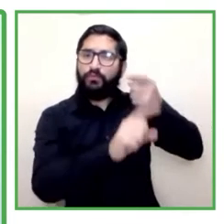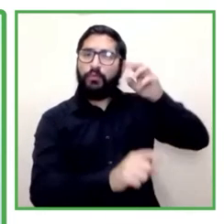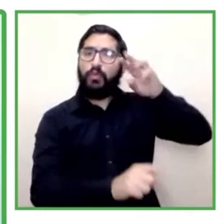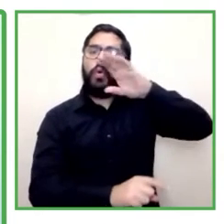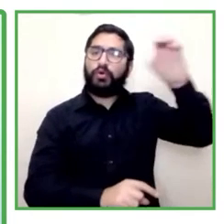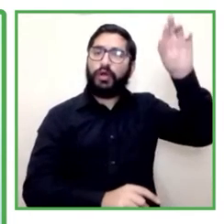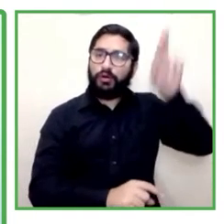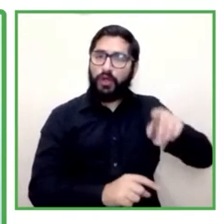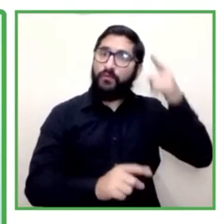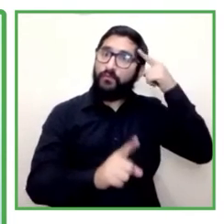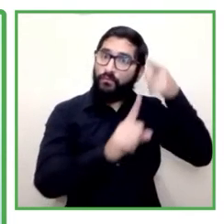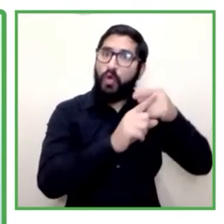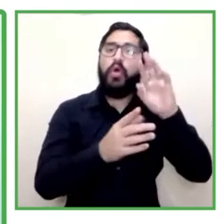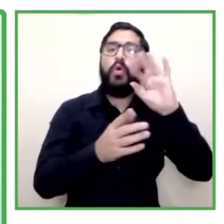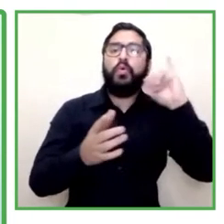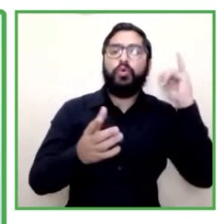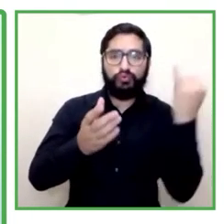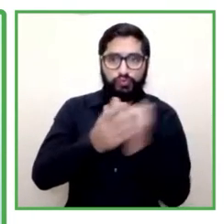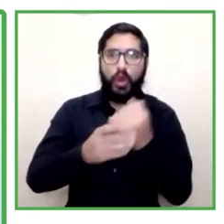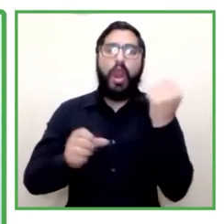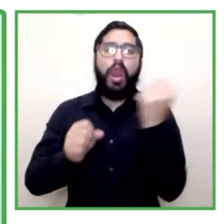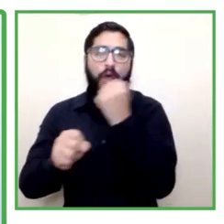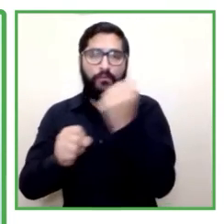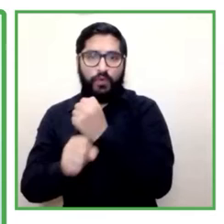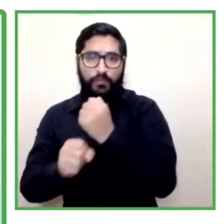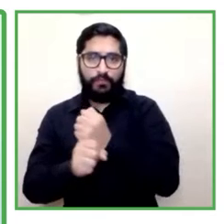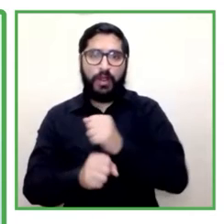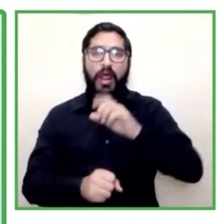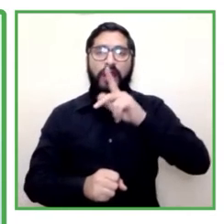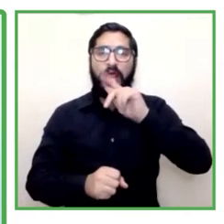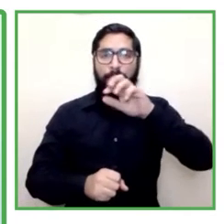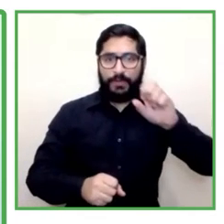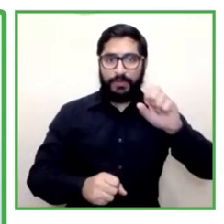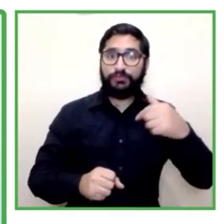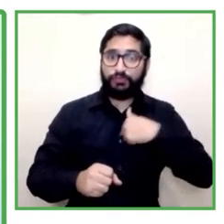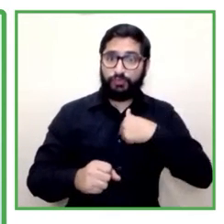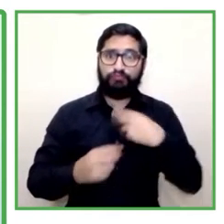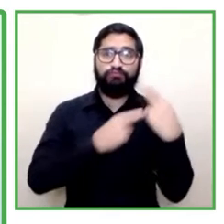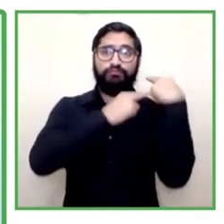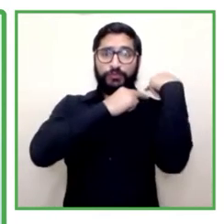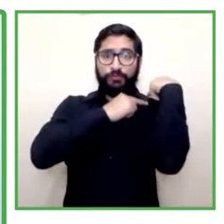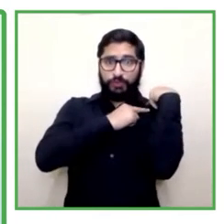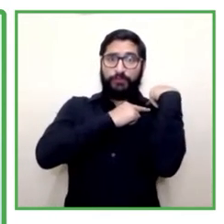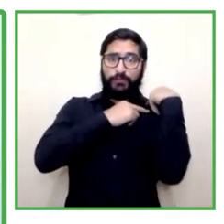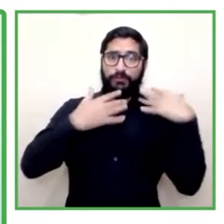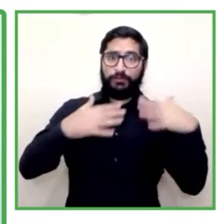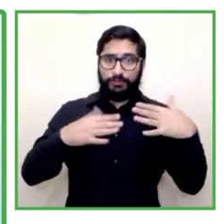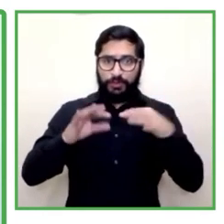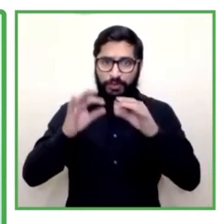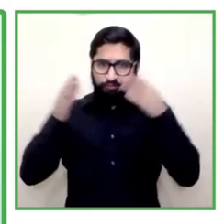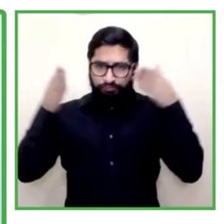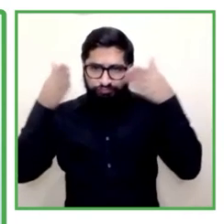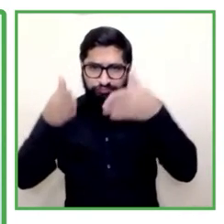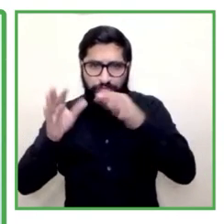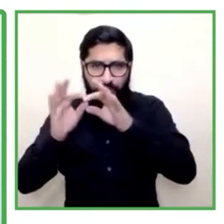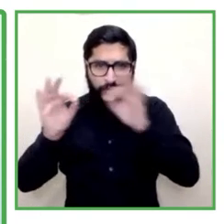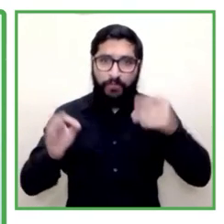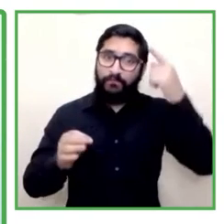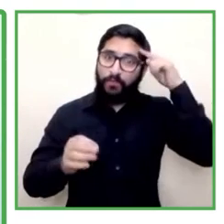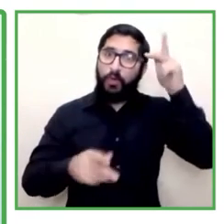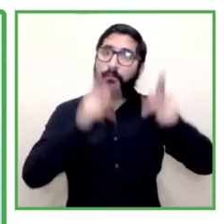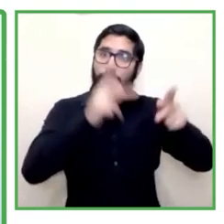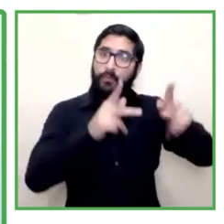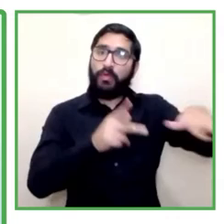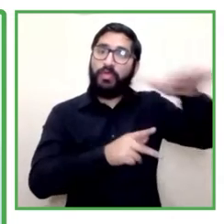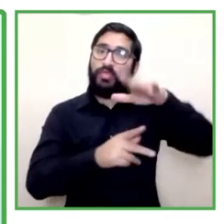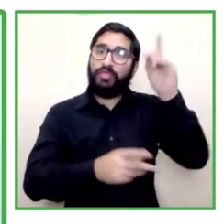yo soy Felipe Cambia, soy, como Alicia me presentó, el encargado nacional de la línea para personas en situación de discapacidad de CENAS, el Servicio